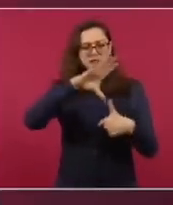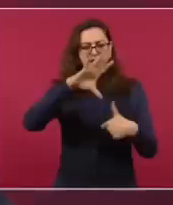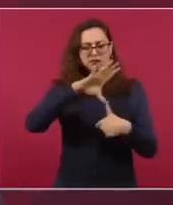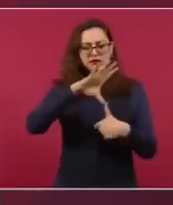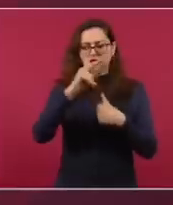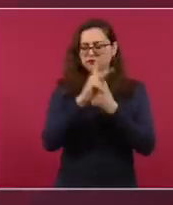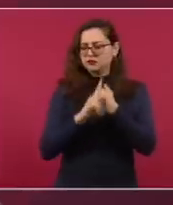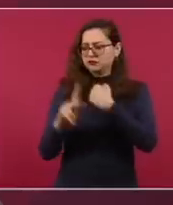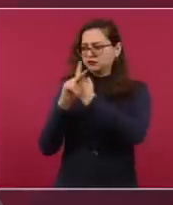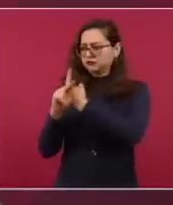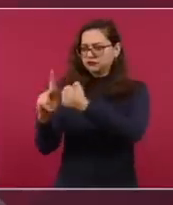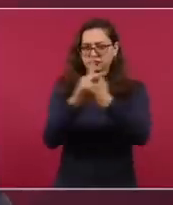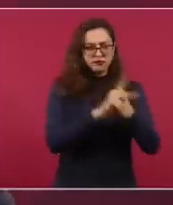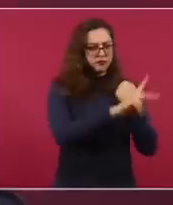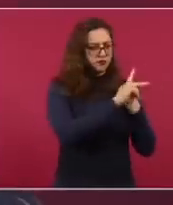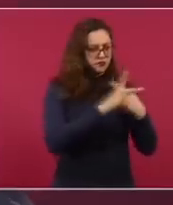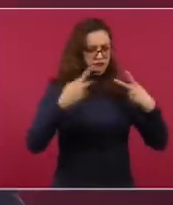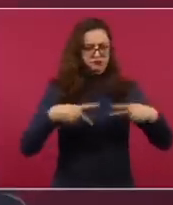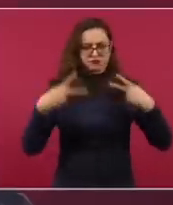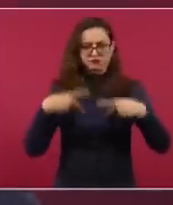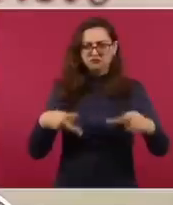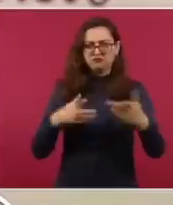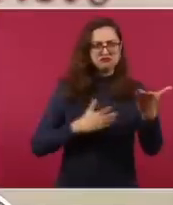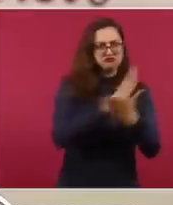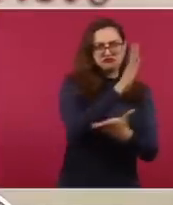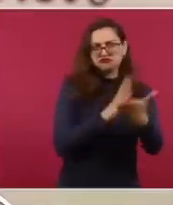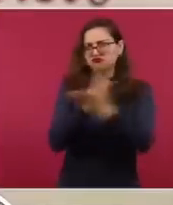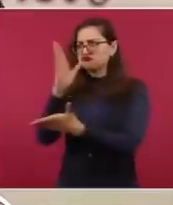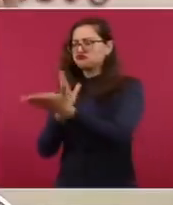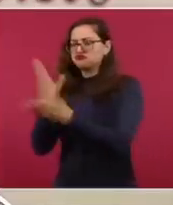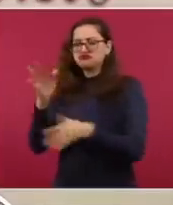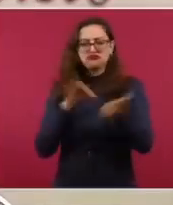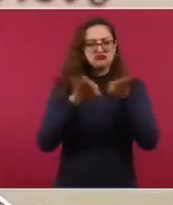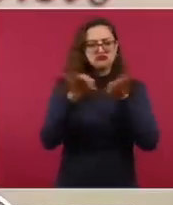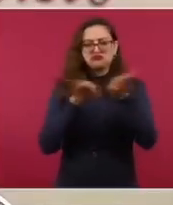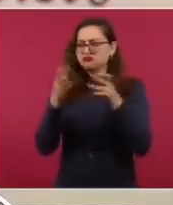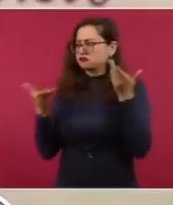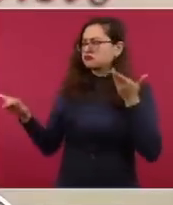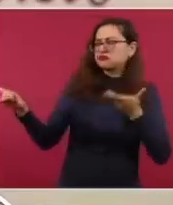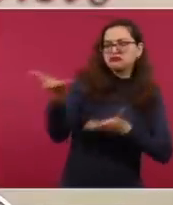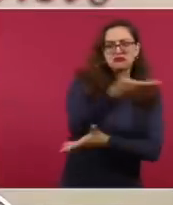no existía. Nunca se había accedido a hablar de ello en términos de toda la región.